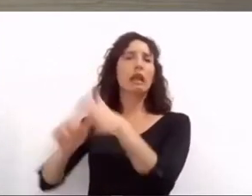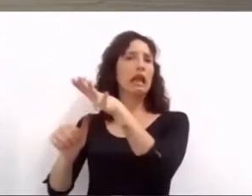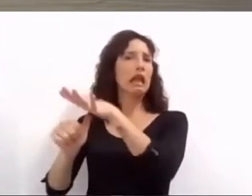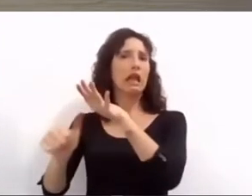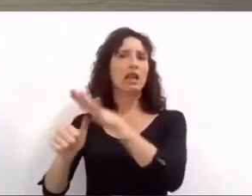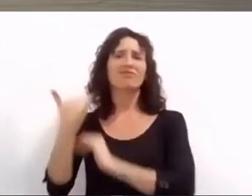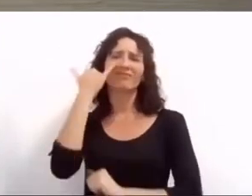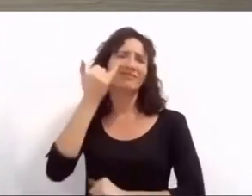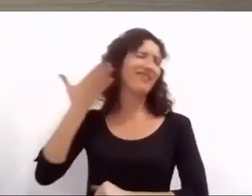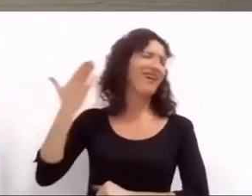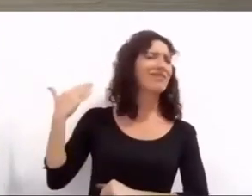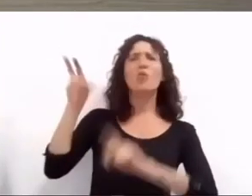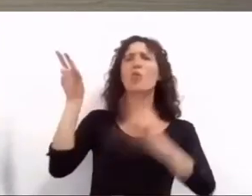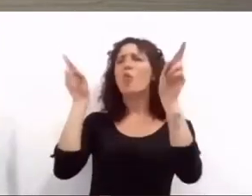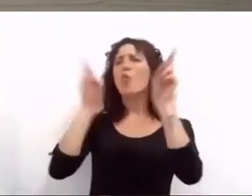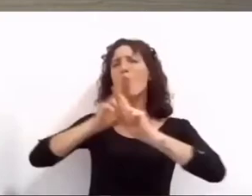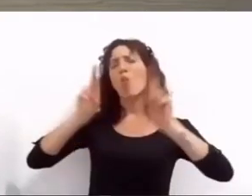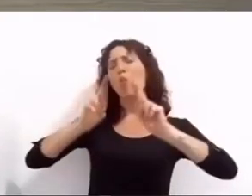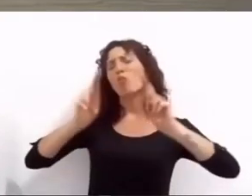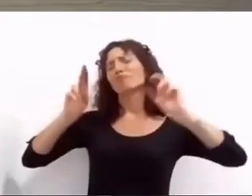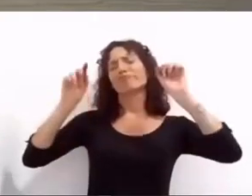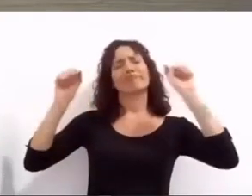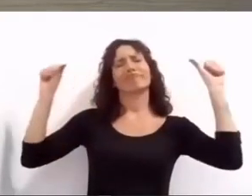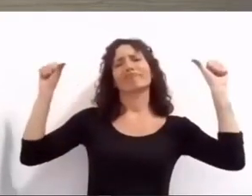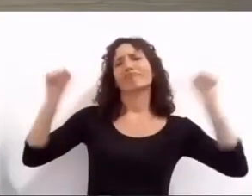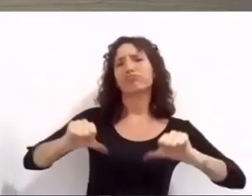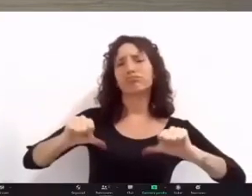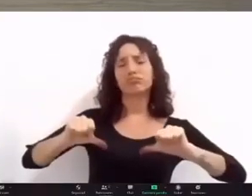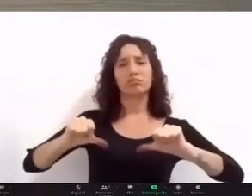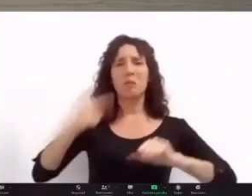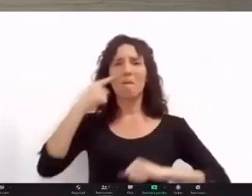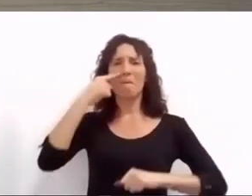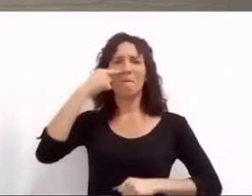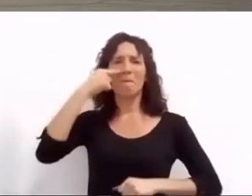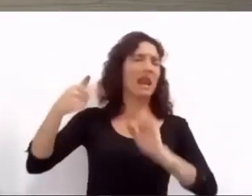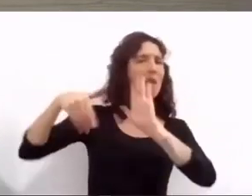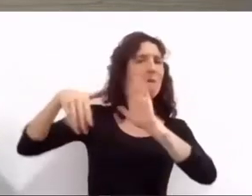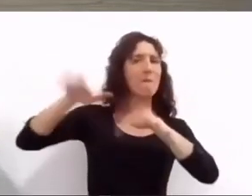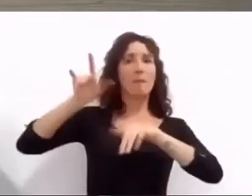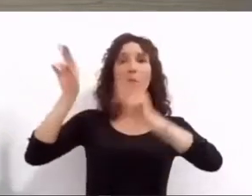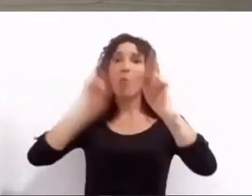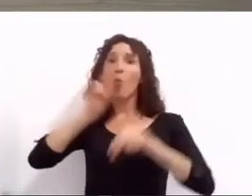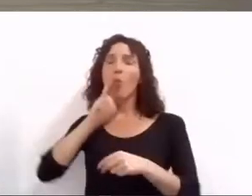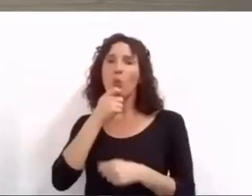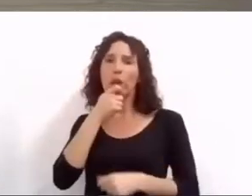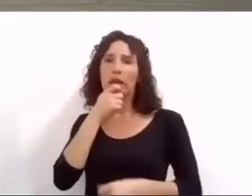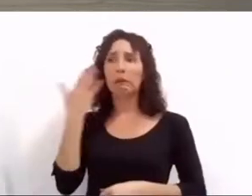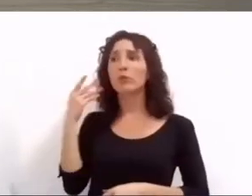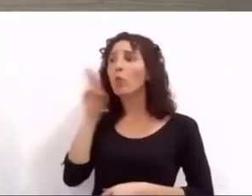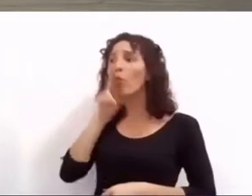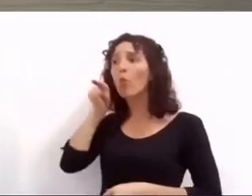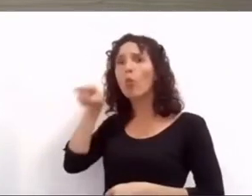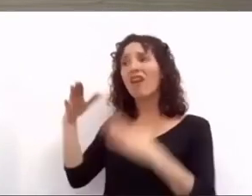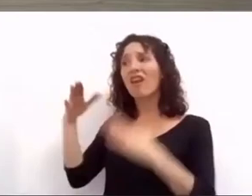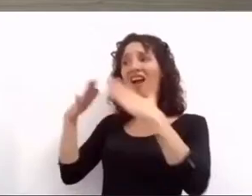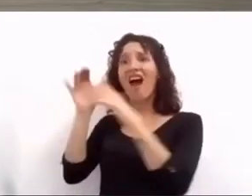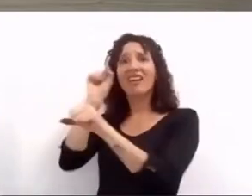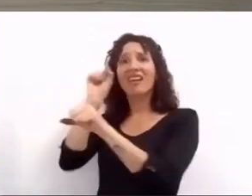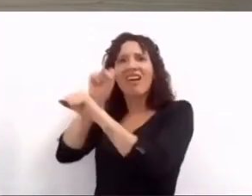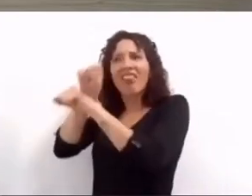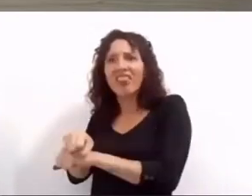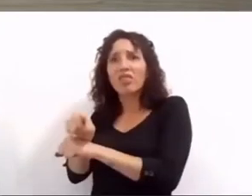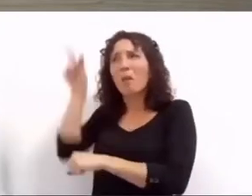ya sufrían día a día muchas de ellas se vieron obligadas a convivir en cuarentena con agresores en hogares